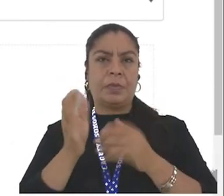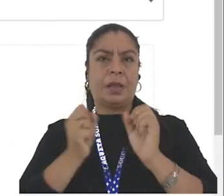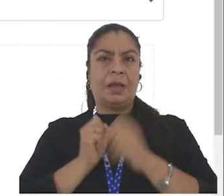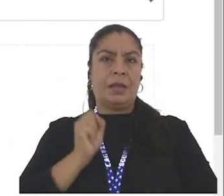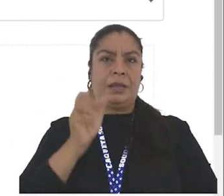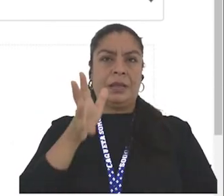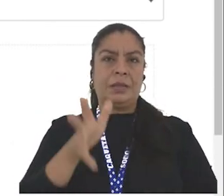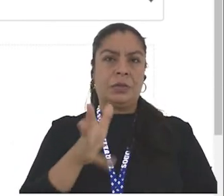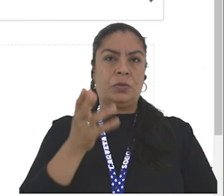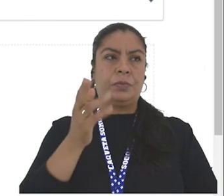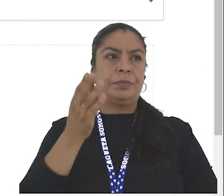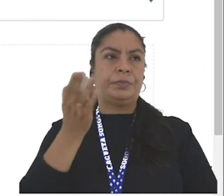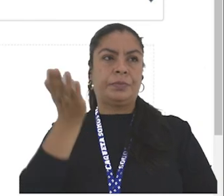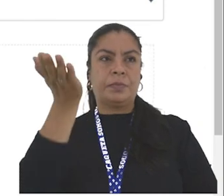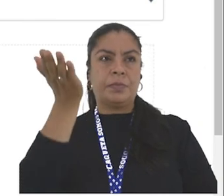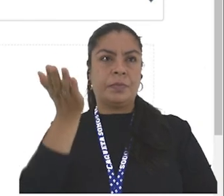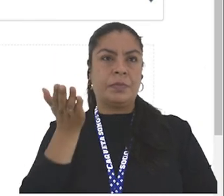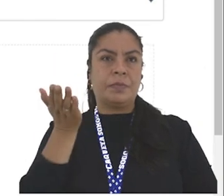de la solicitud,